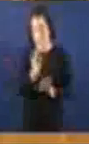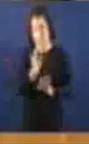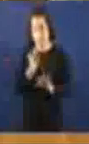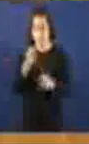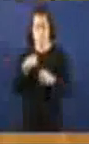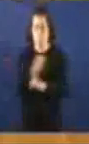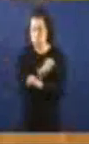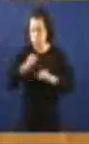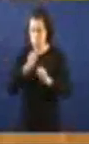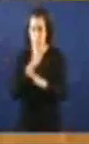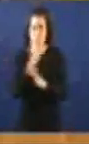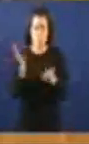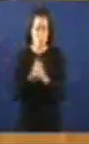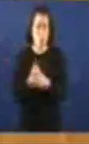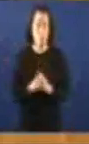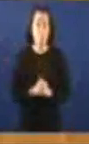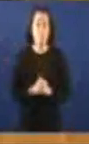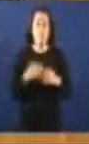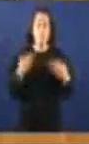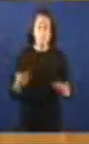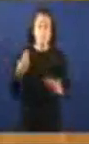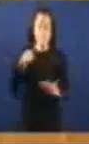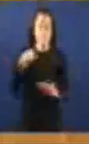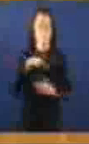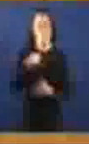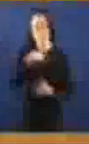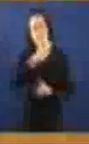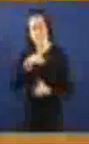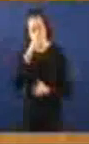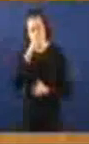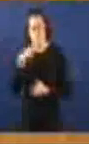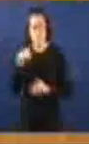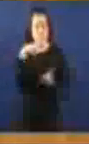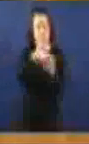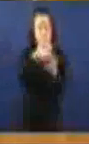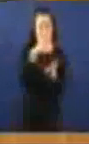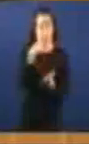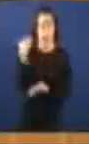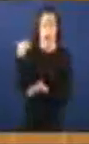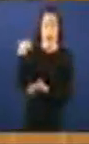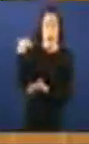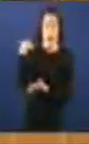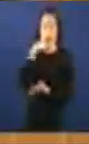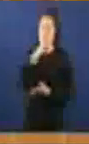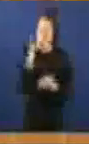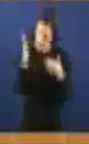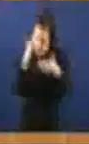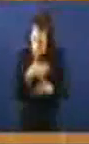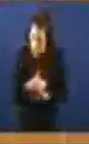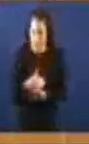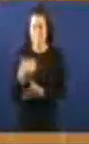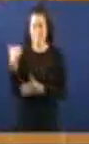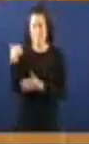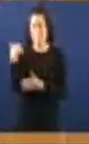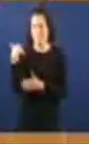arrebentou todo E que son, quero recordar Por unha banda Entidades eran Porque xa non existen É outro logro